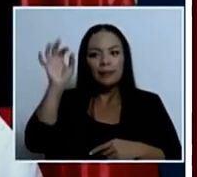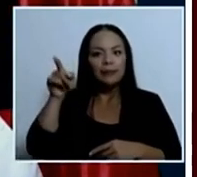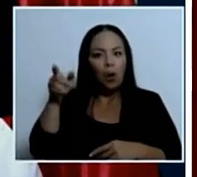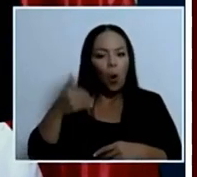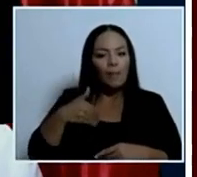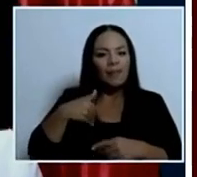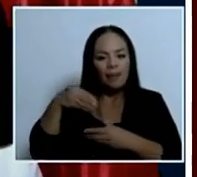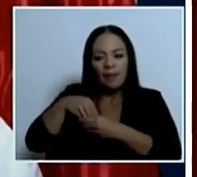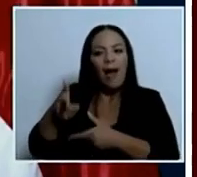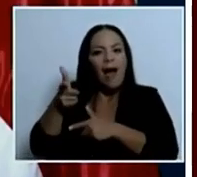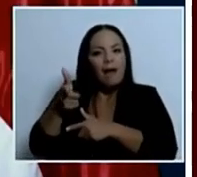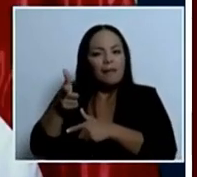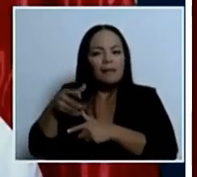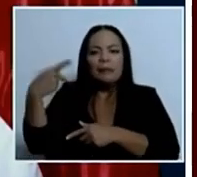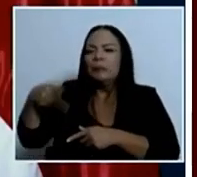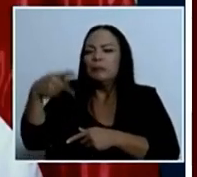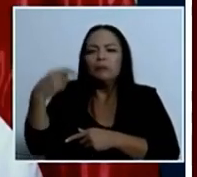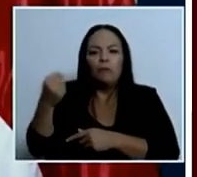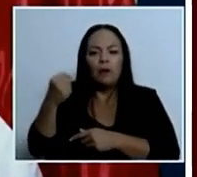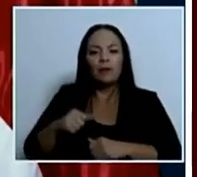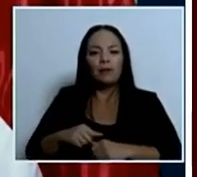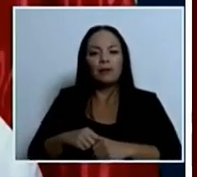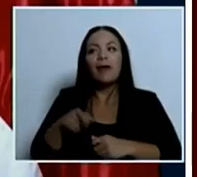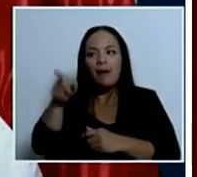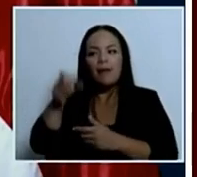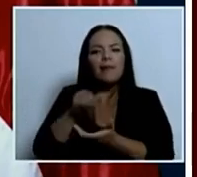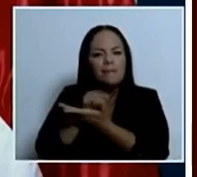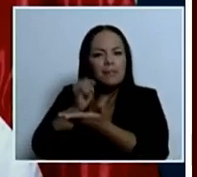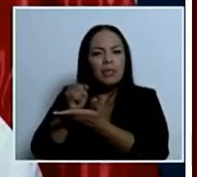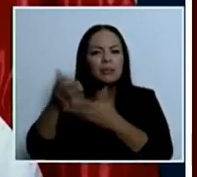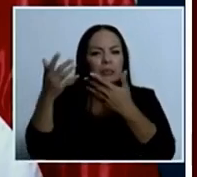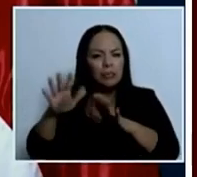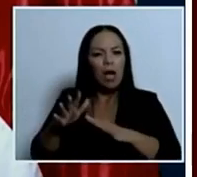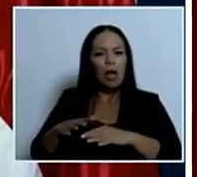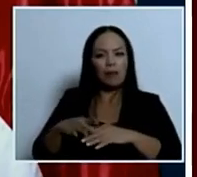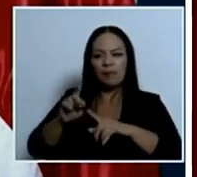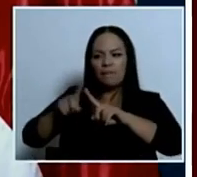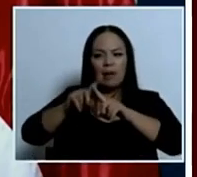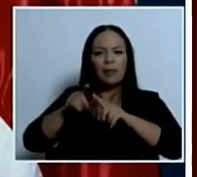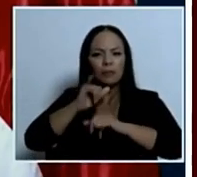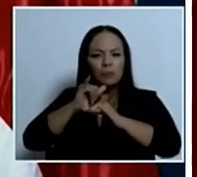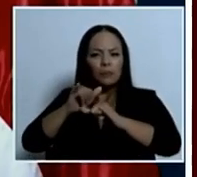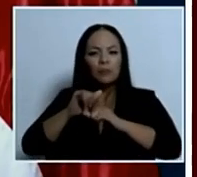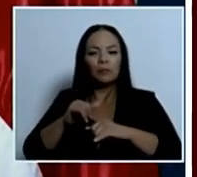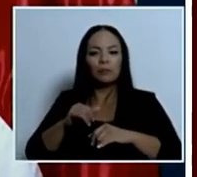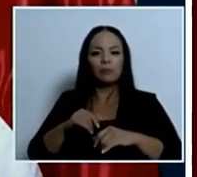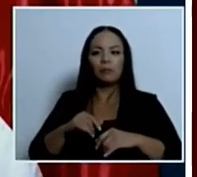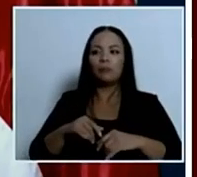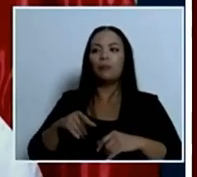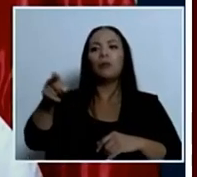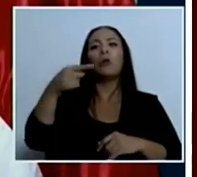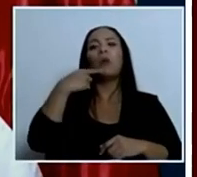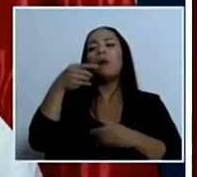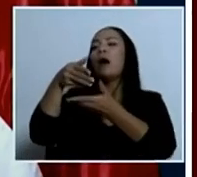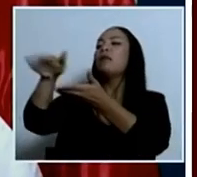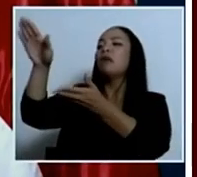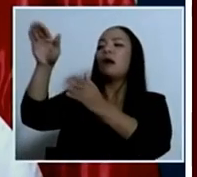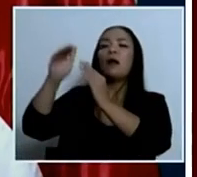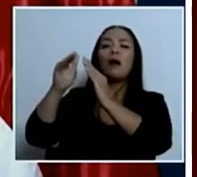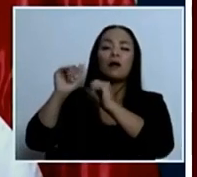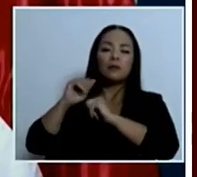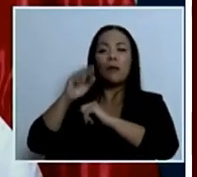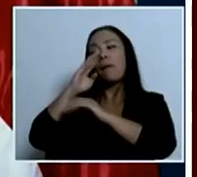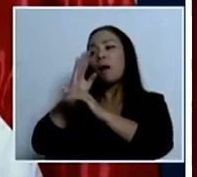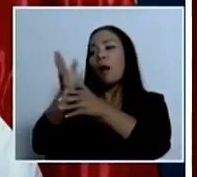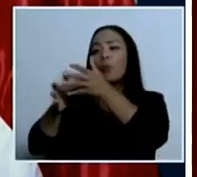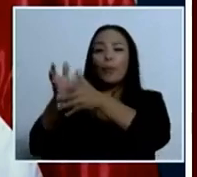a investigación por varios asesinatos que lo mandan a la custodia de su madre a hacer como